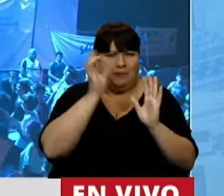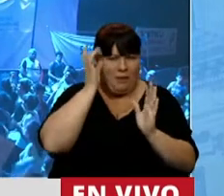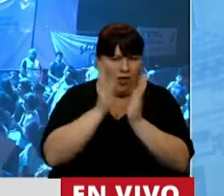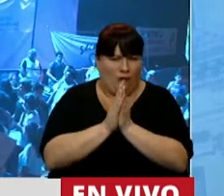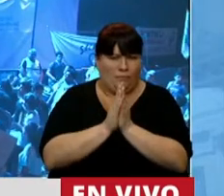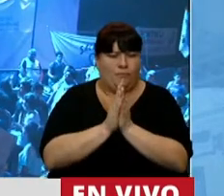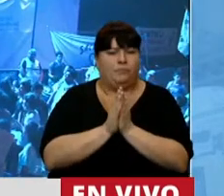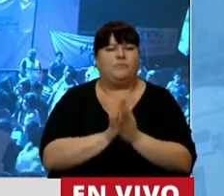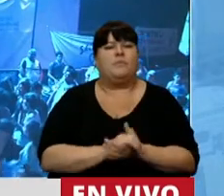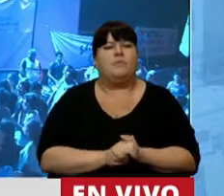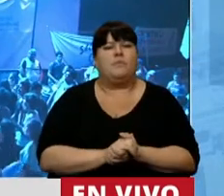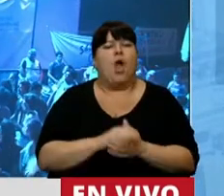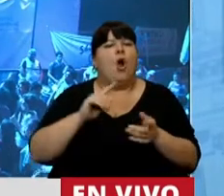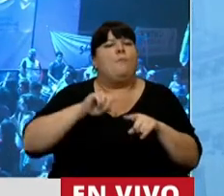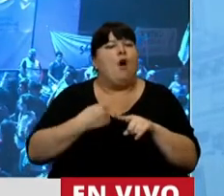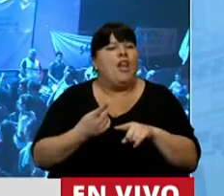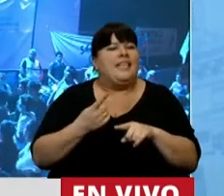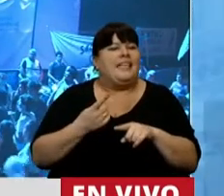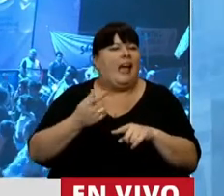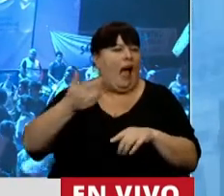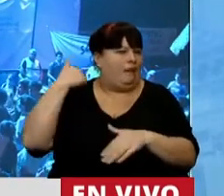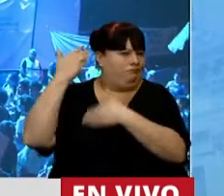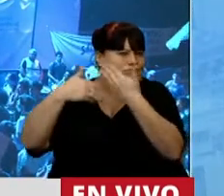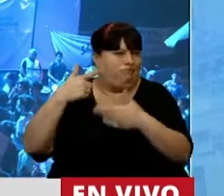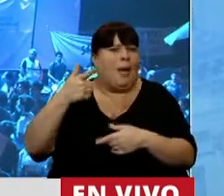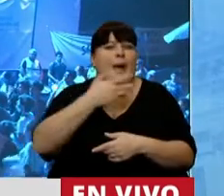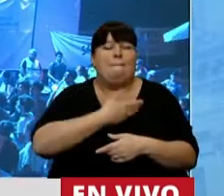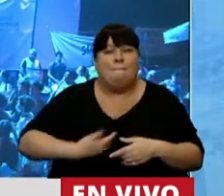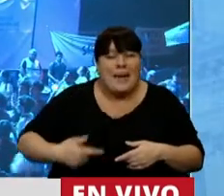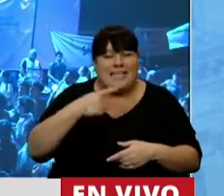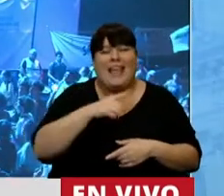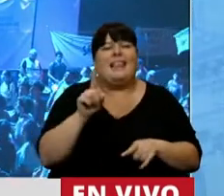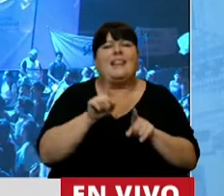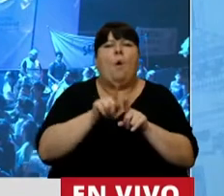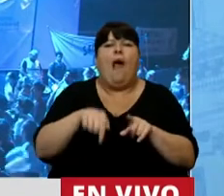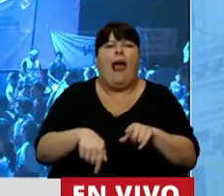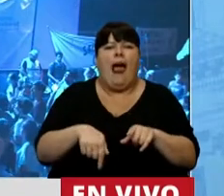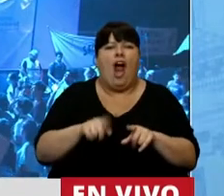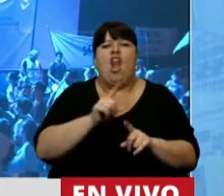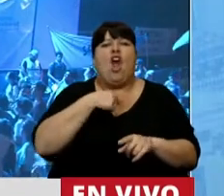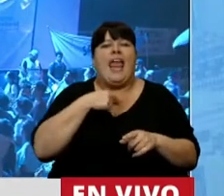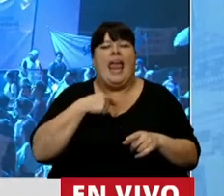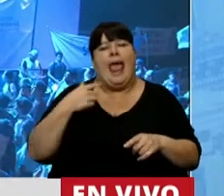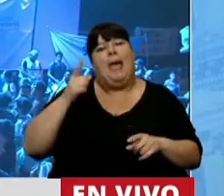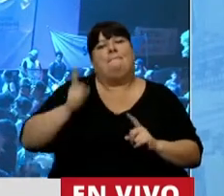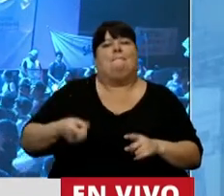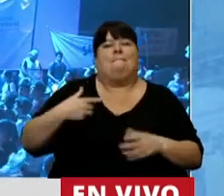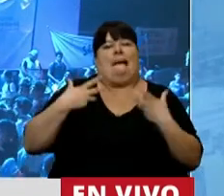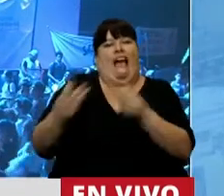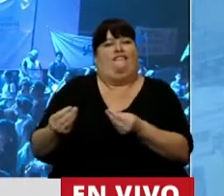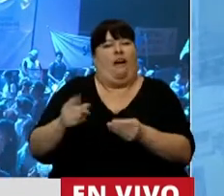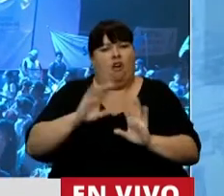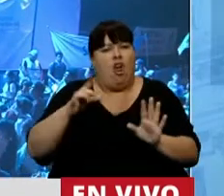perdón. La política viene de atrás. Lo que ha hecho nuestro Presidente no es tratar de apropiarse de una bandera,